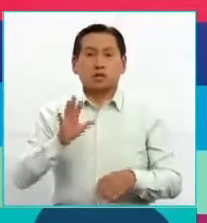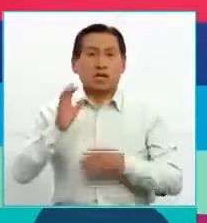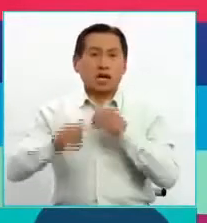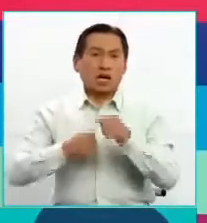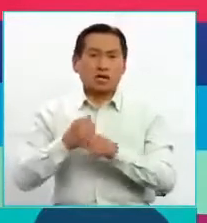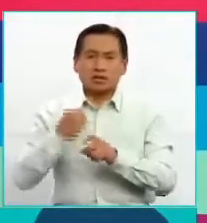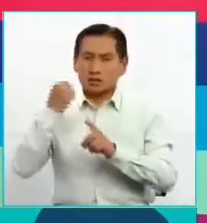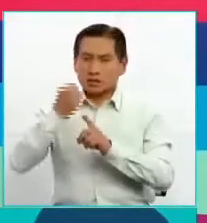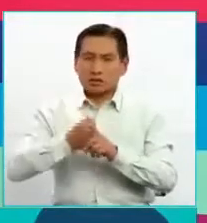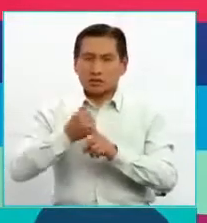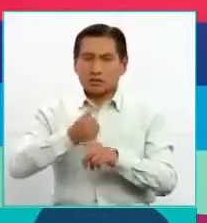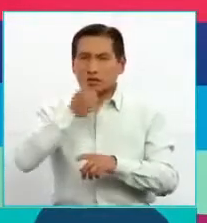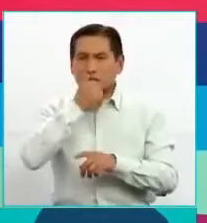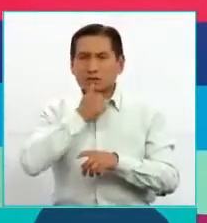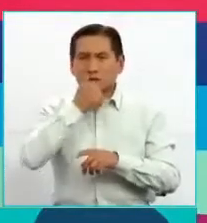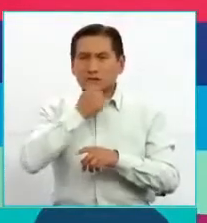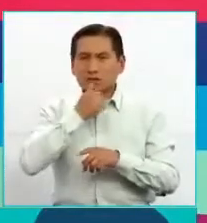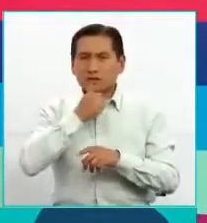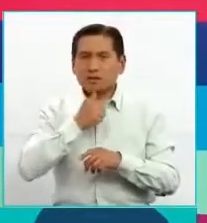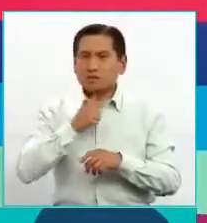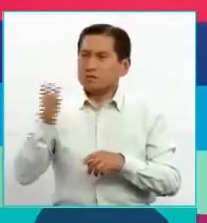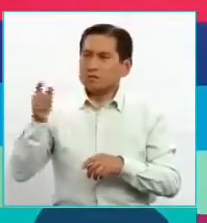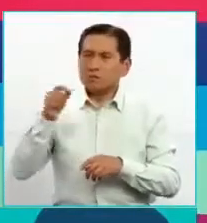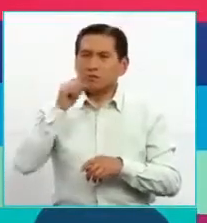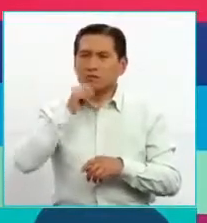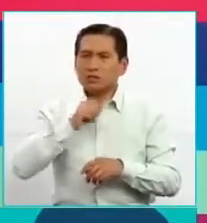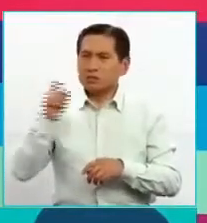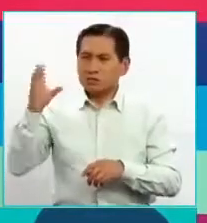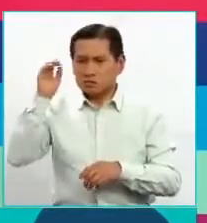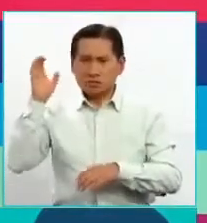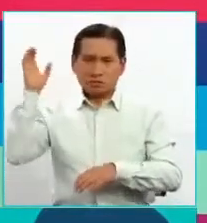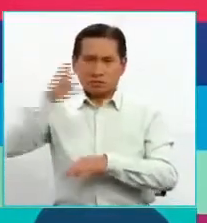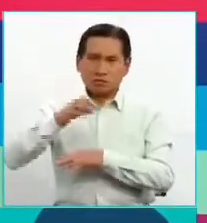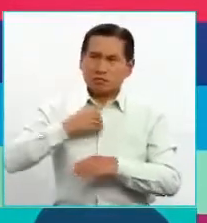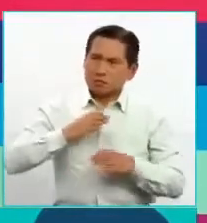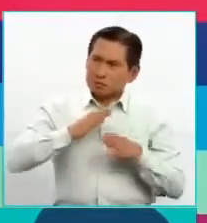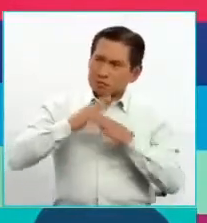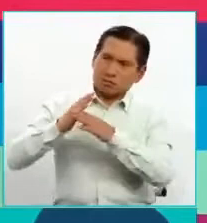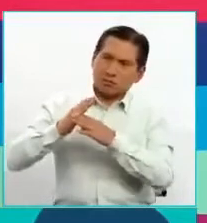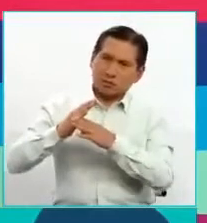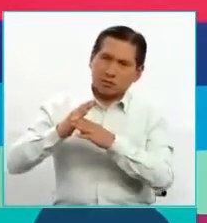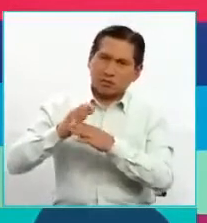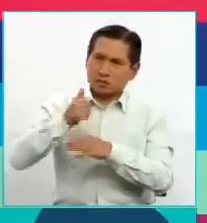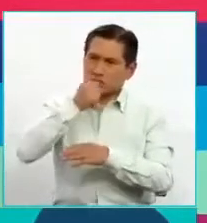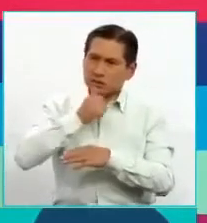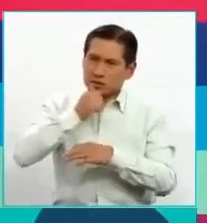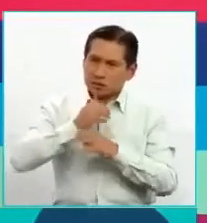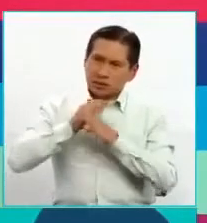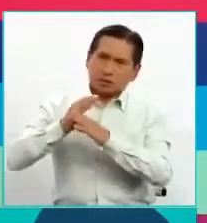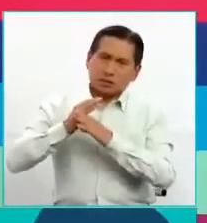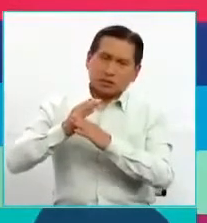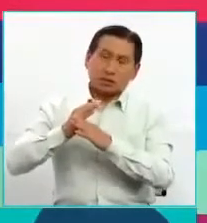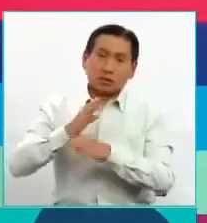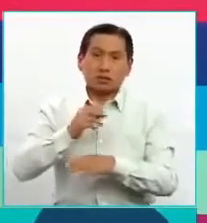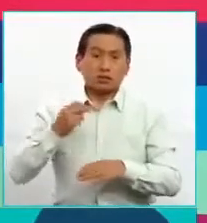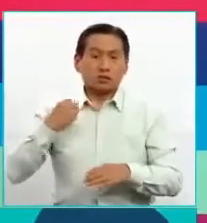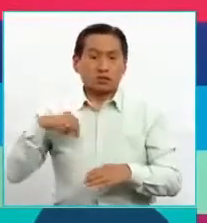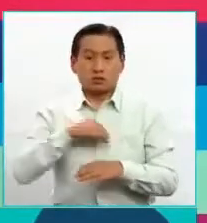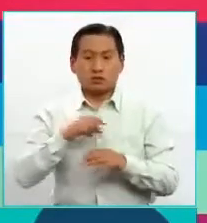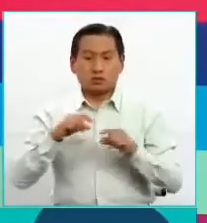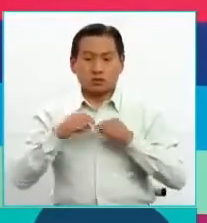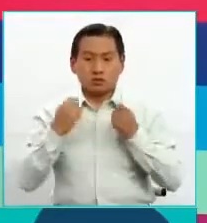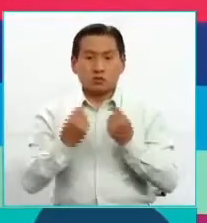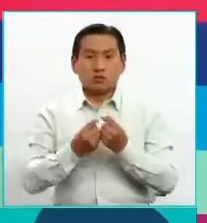de lucha y de resistencia al sistema colonial patriarcado, por lo cual nosotros, para nosotros, para el movimiento